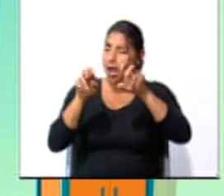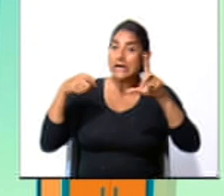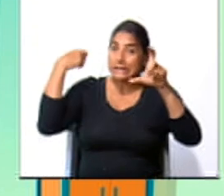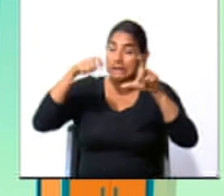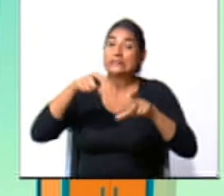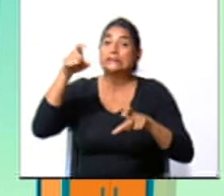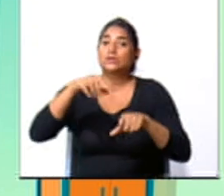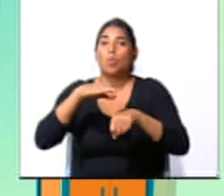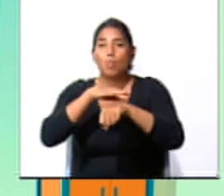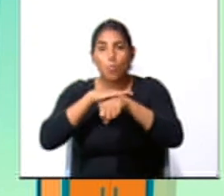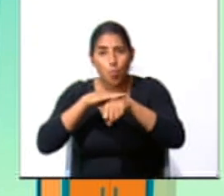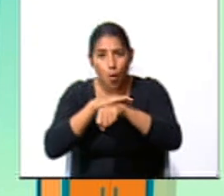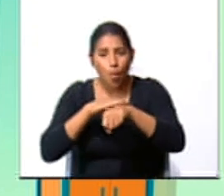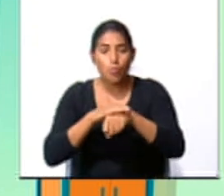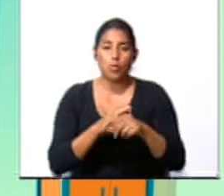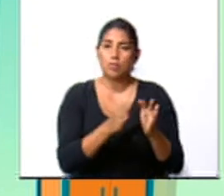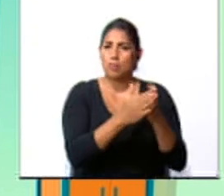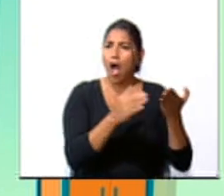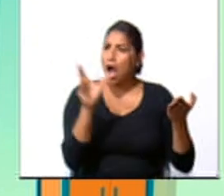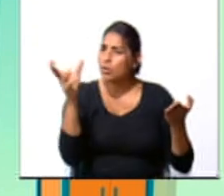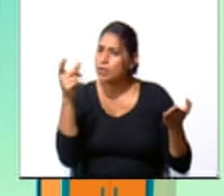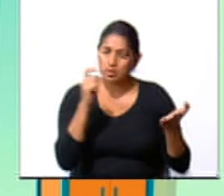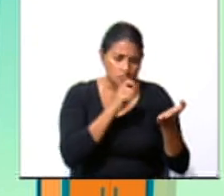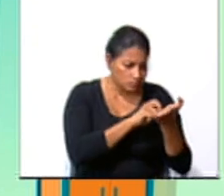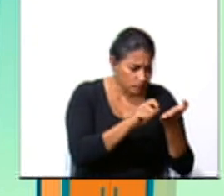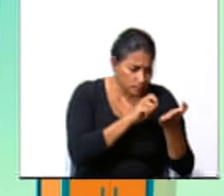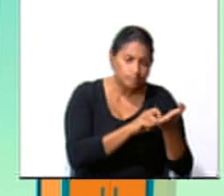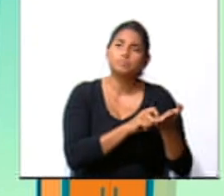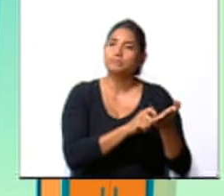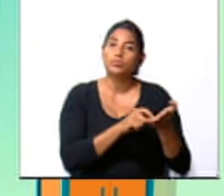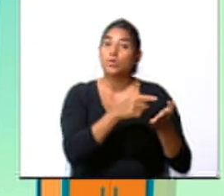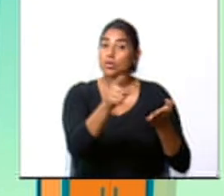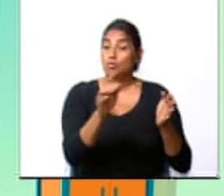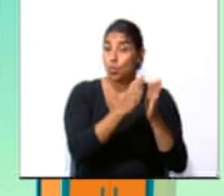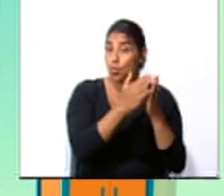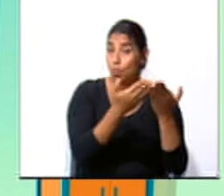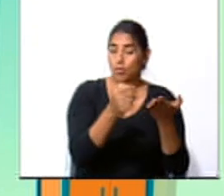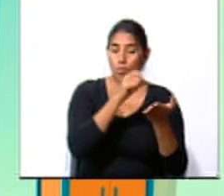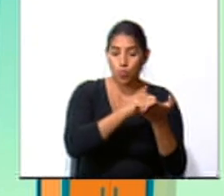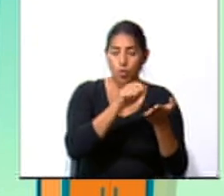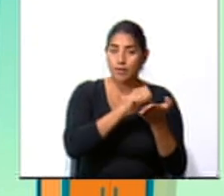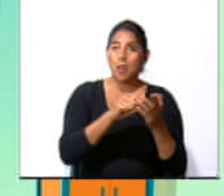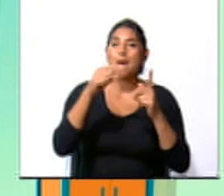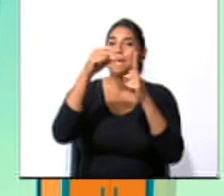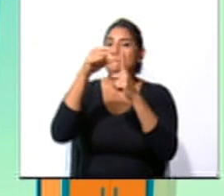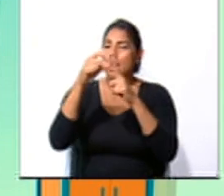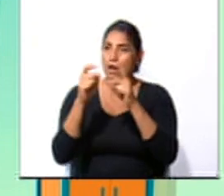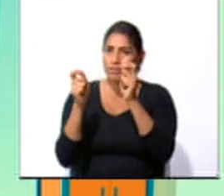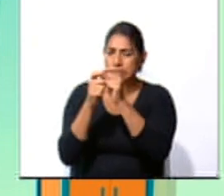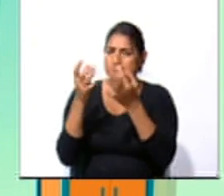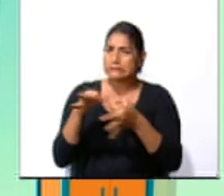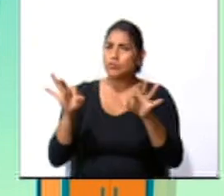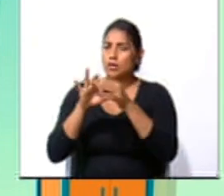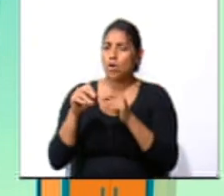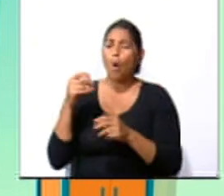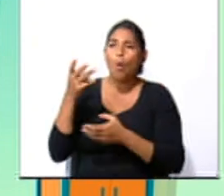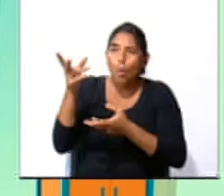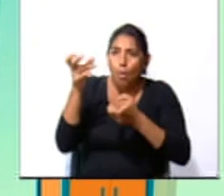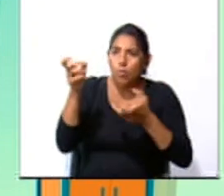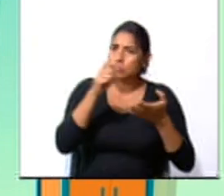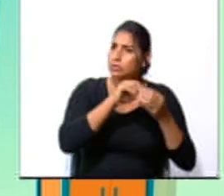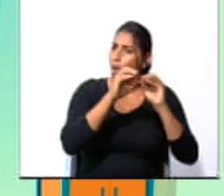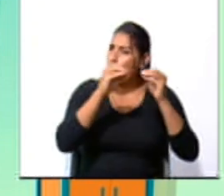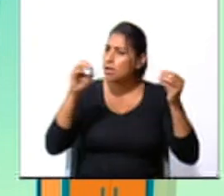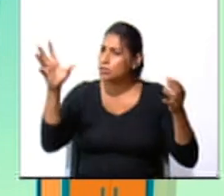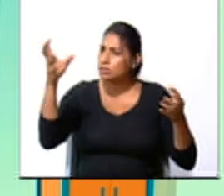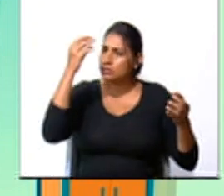necesito que tomen apuntes, que en sus cuadernos escriban palabras claves o redacten oraciones